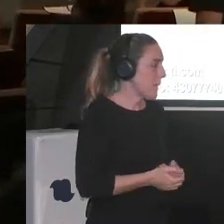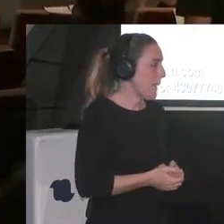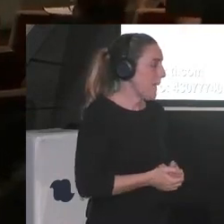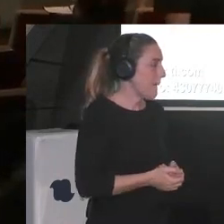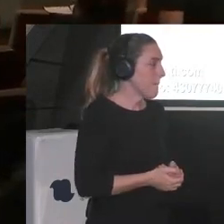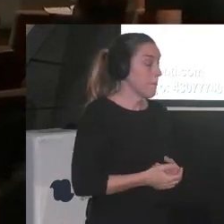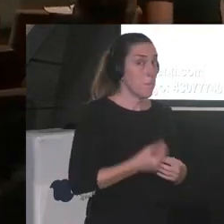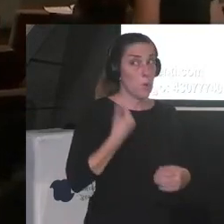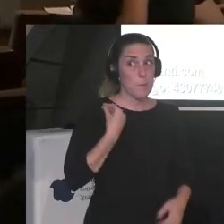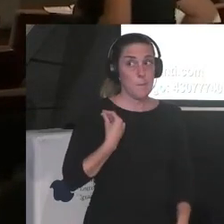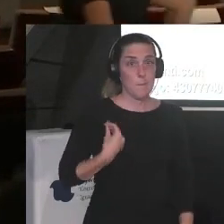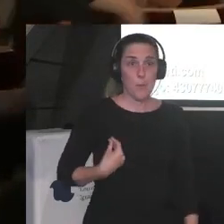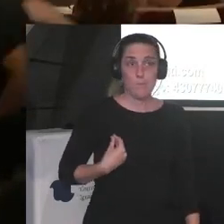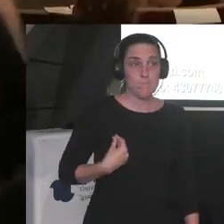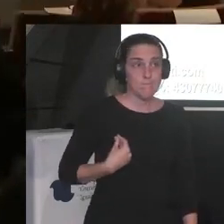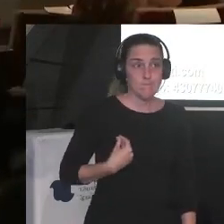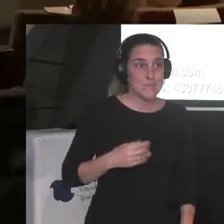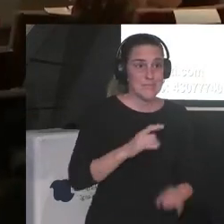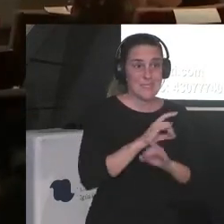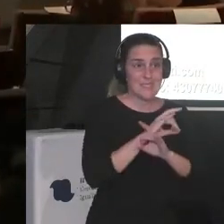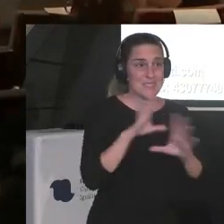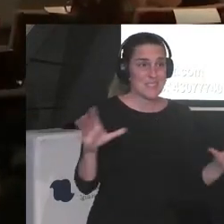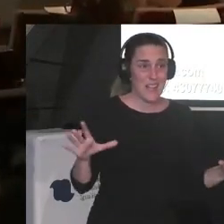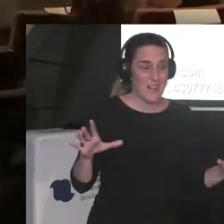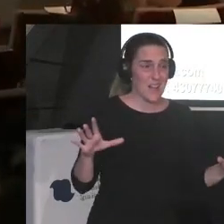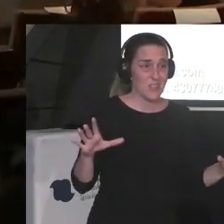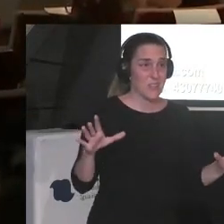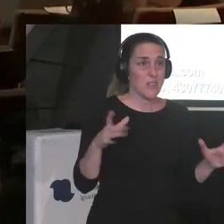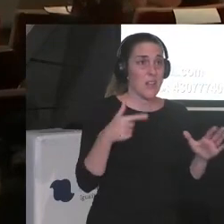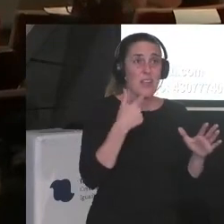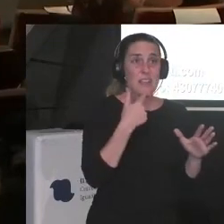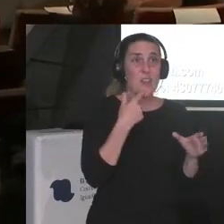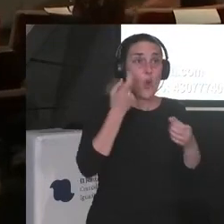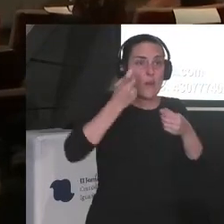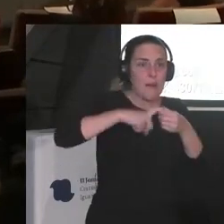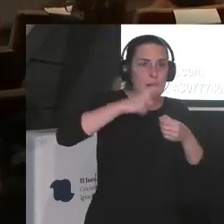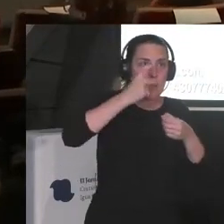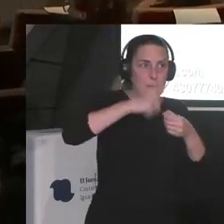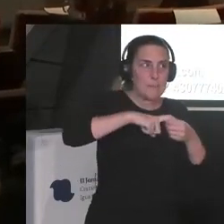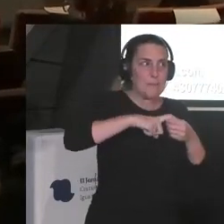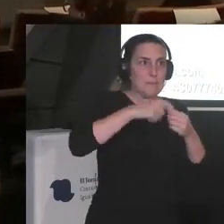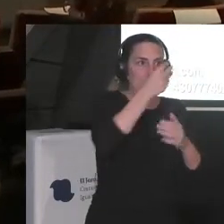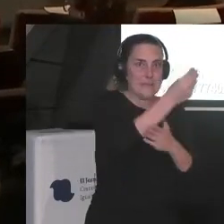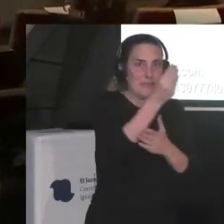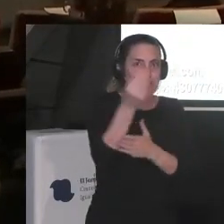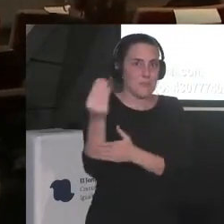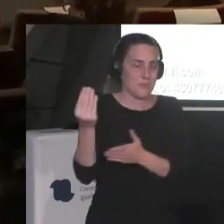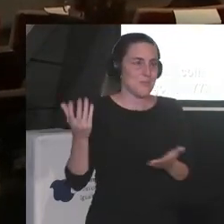lo mismo está claro estoy hablando de representación por ejemplo ¿no?